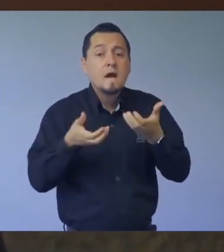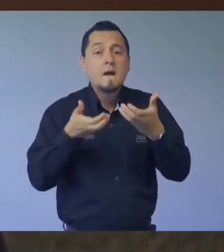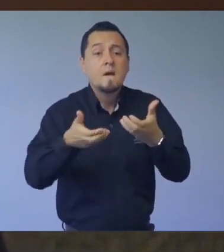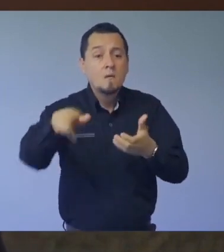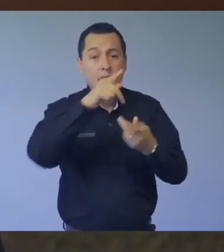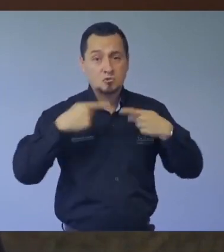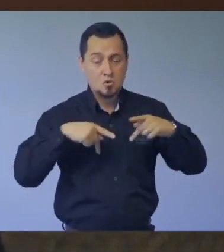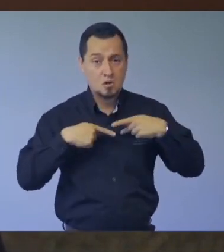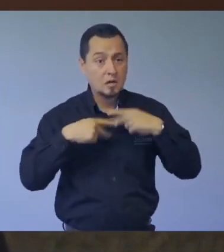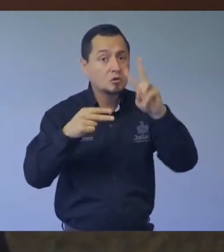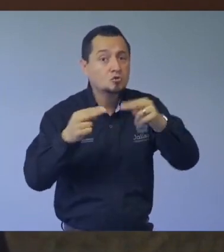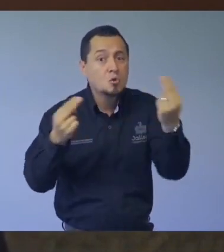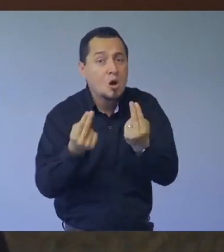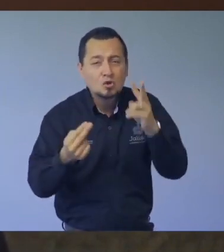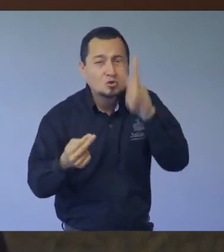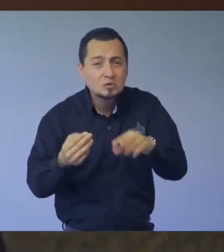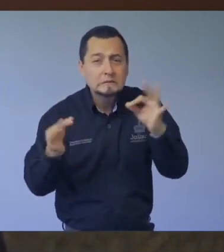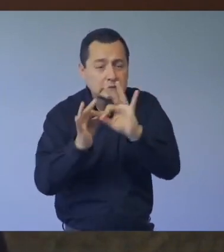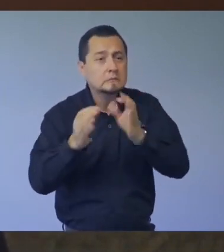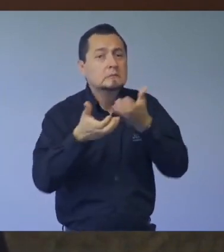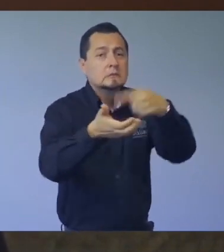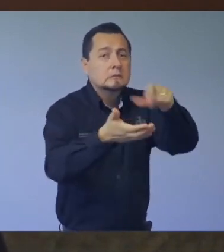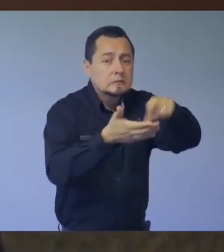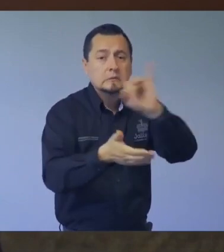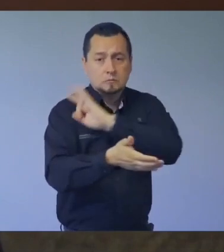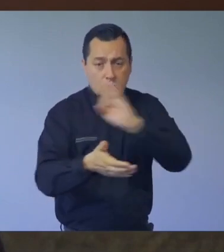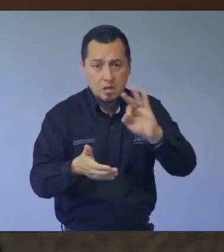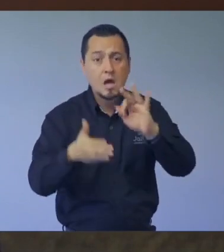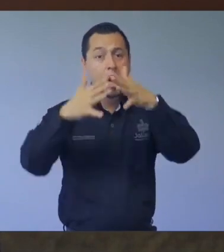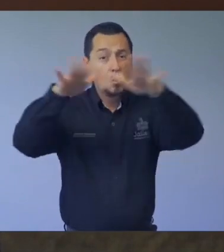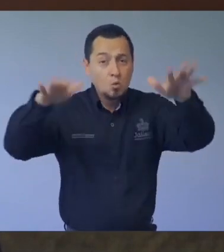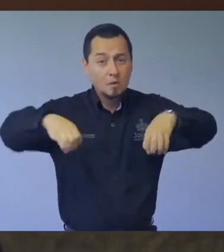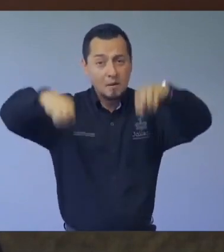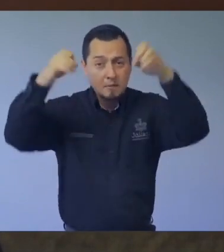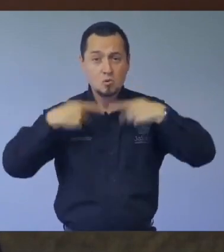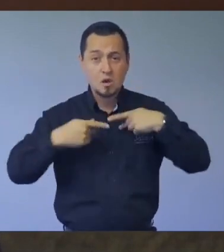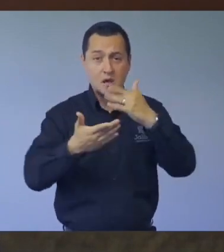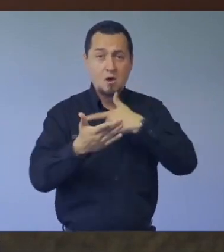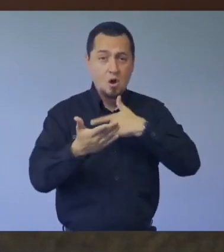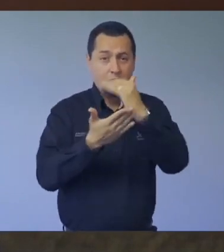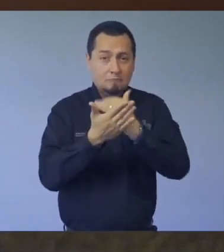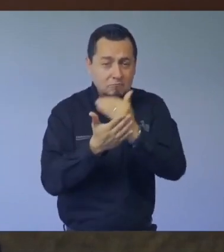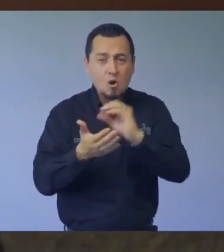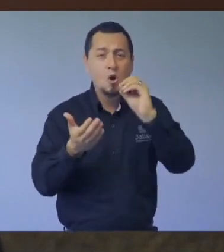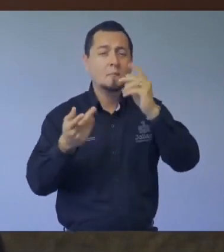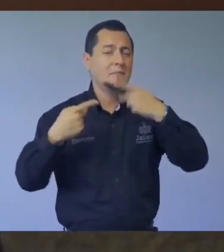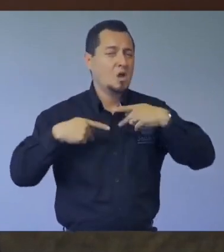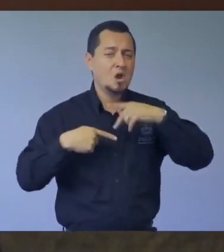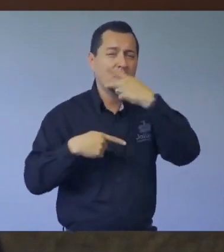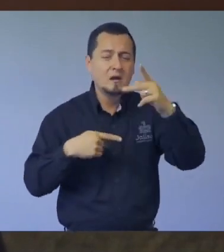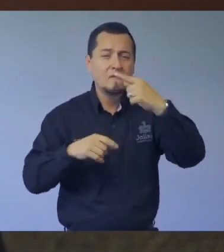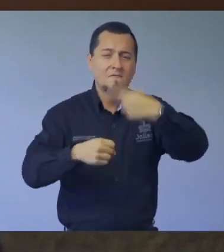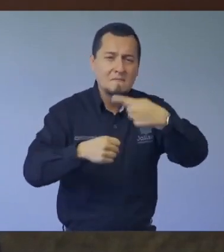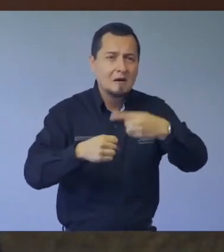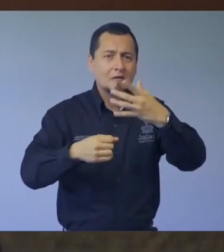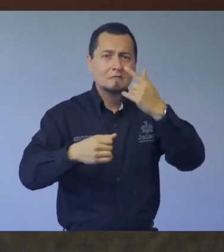para lo estrictamente necesario. Segundo, la población considerada de riesgo, adultos mayores, personas con hipertensión o diabetes, personas con